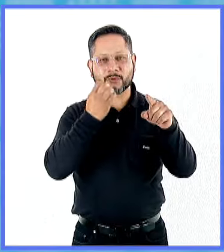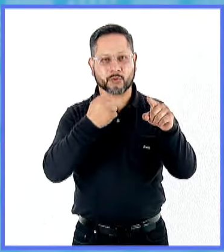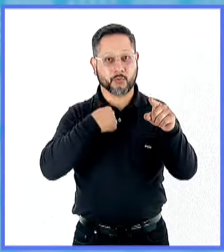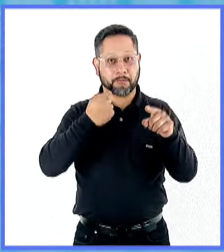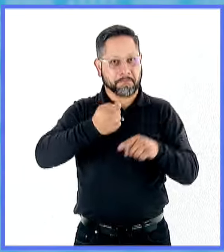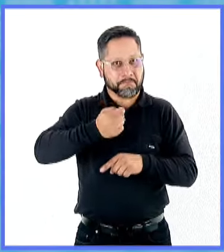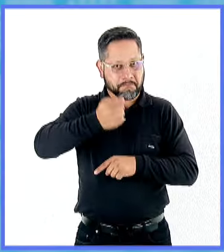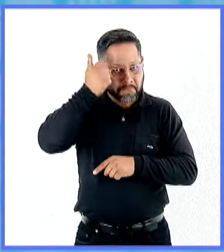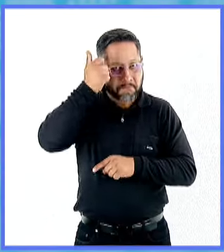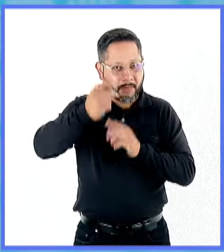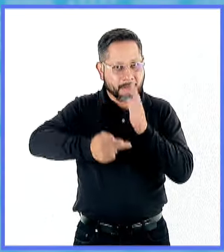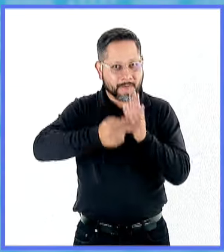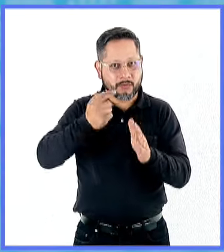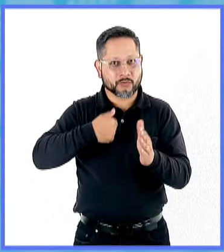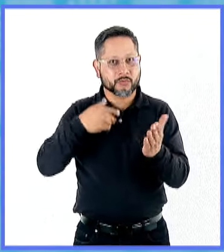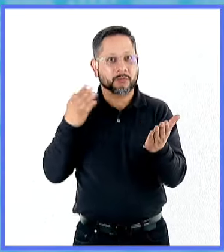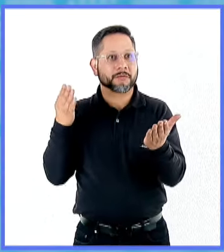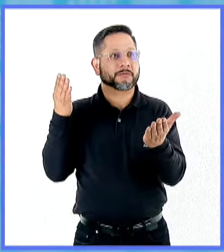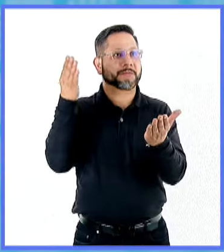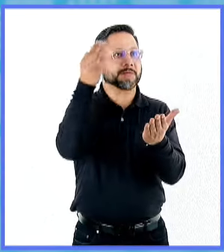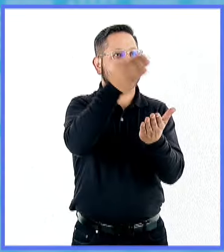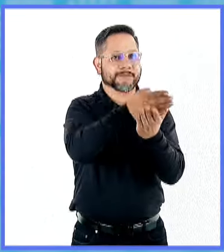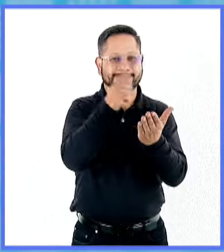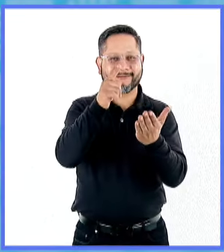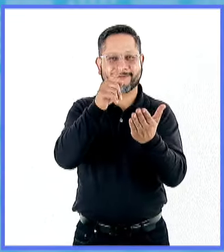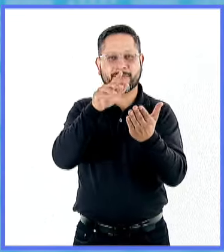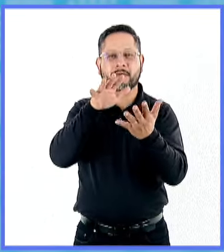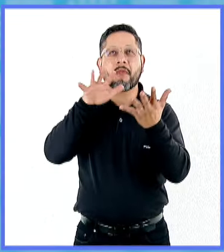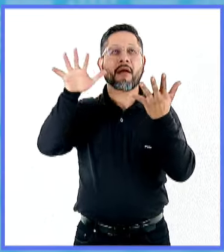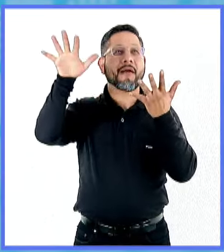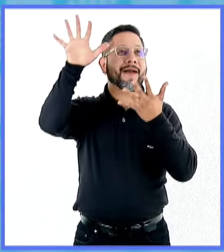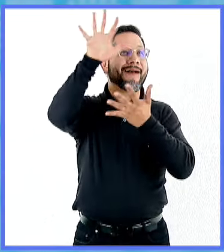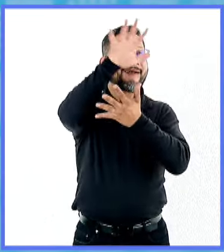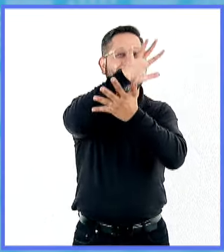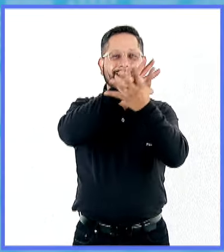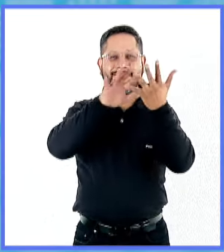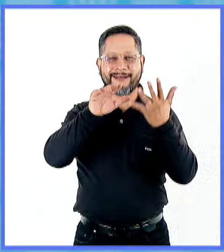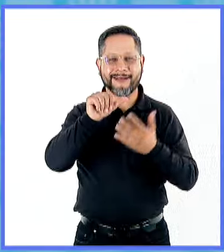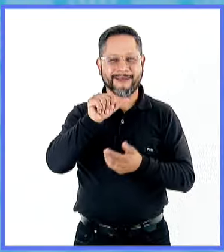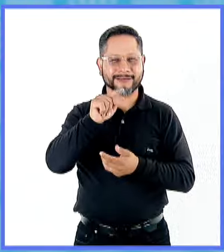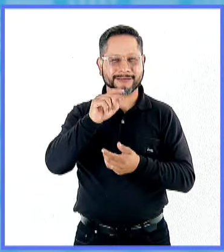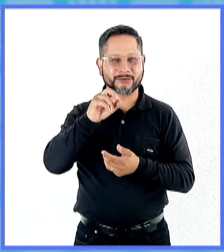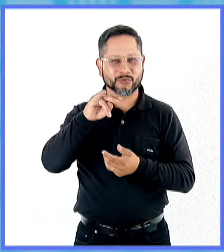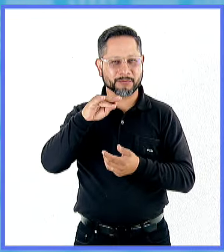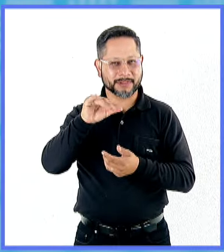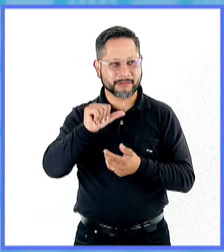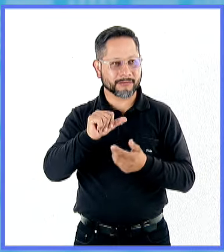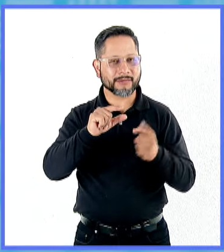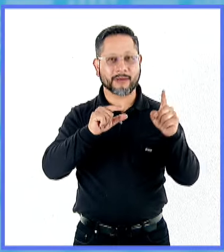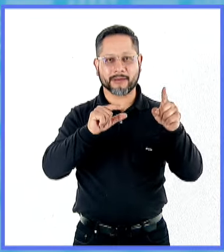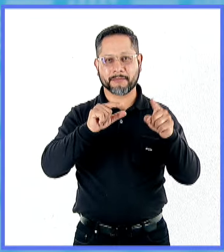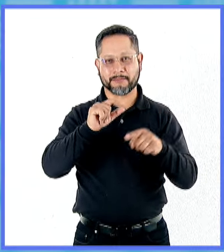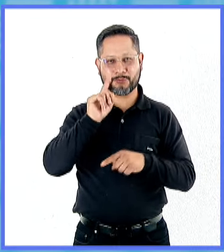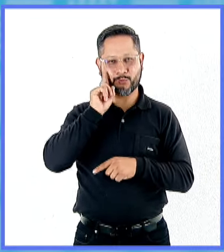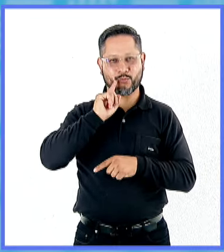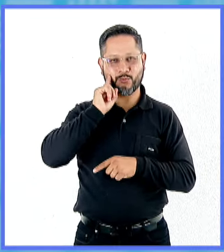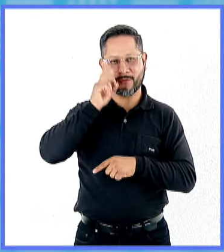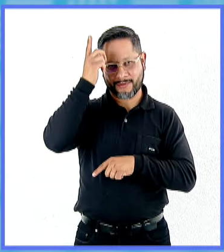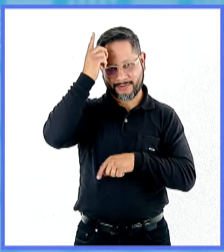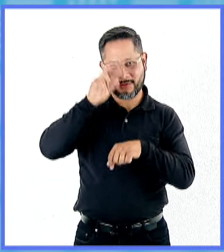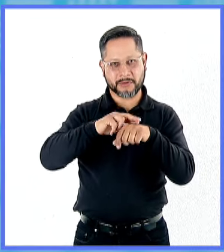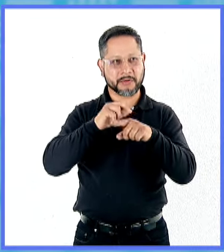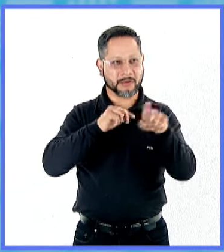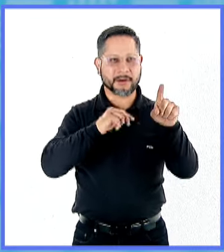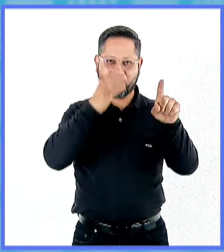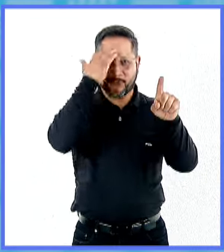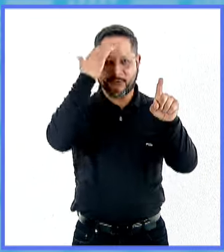primero fui fue astronomía porque era la única persona, la directora, que yo conocía. A los